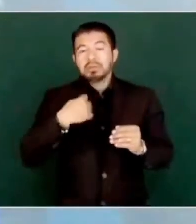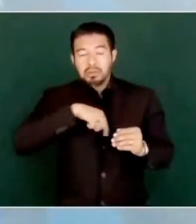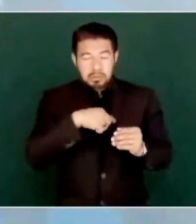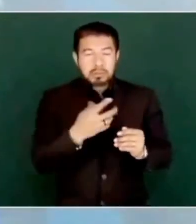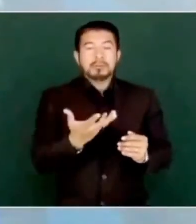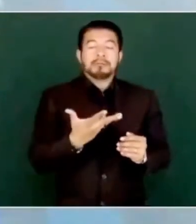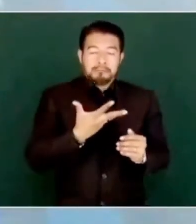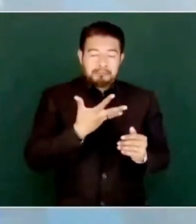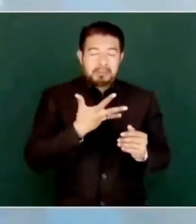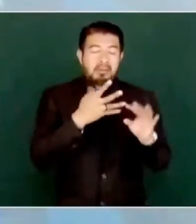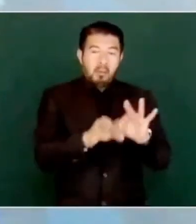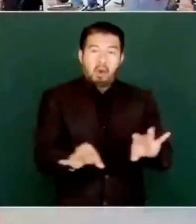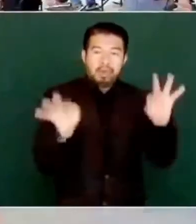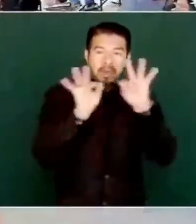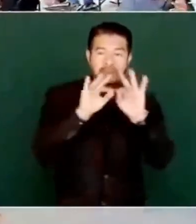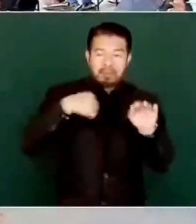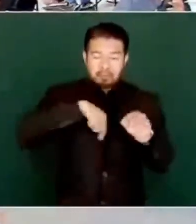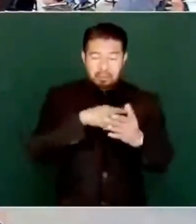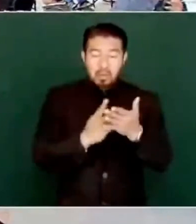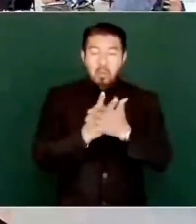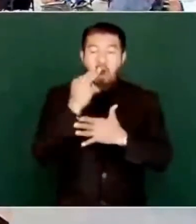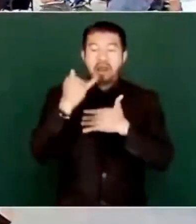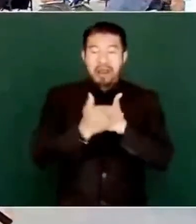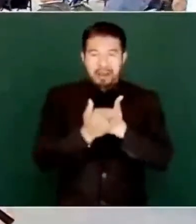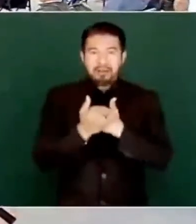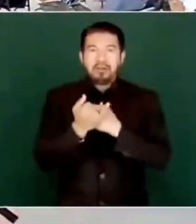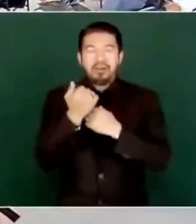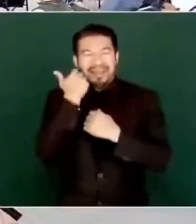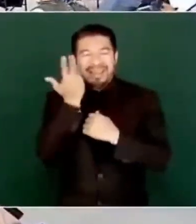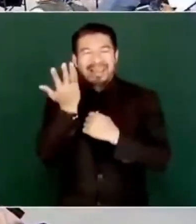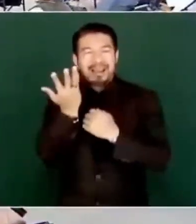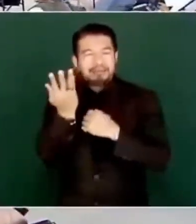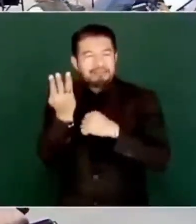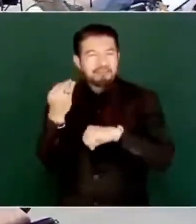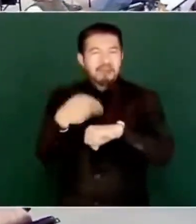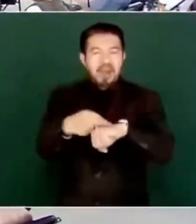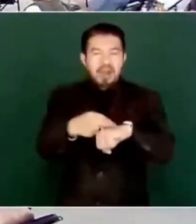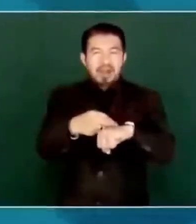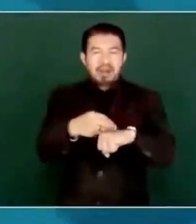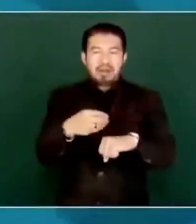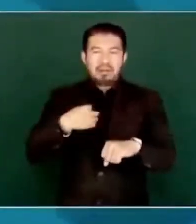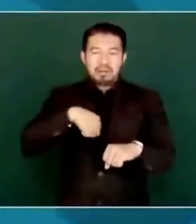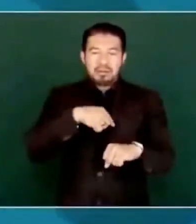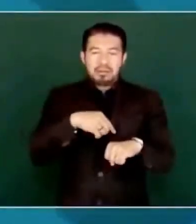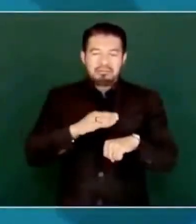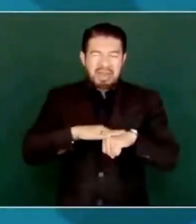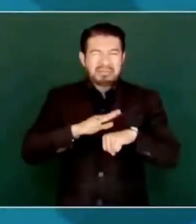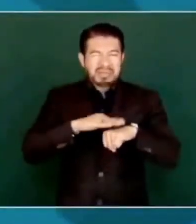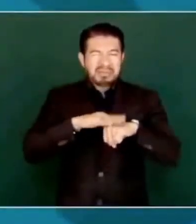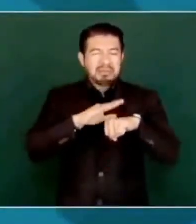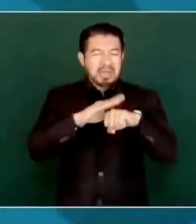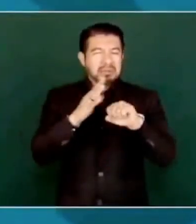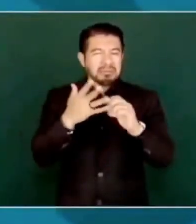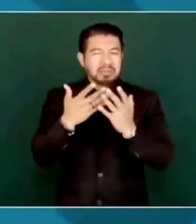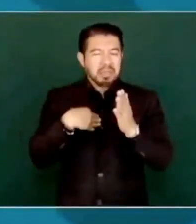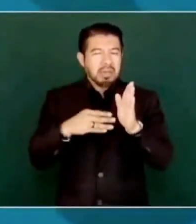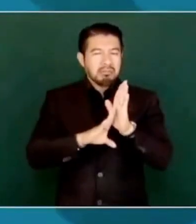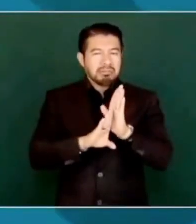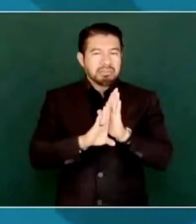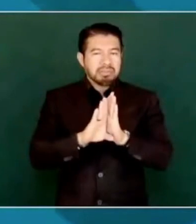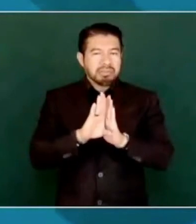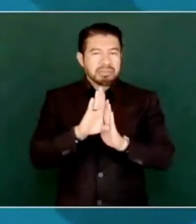queremos dejar muy avanzado para que